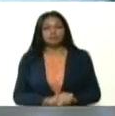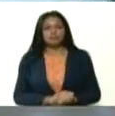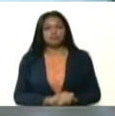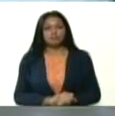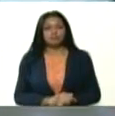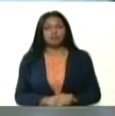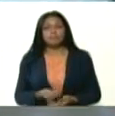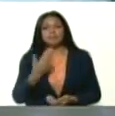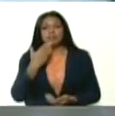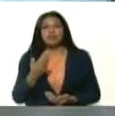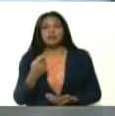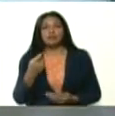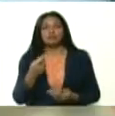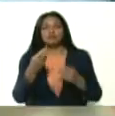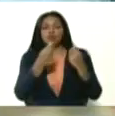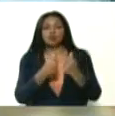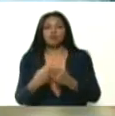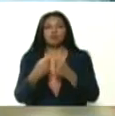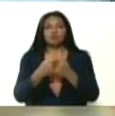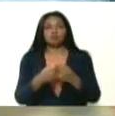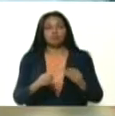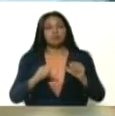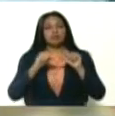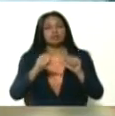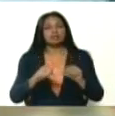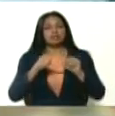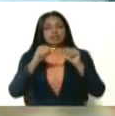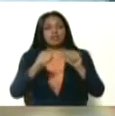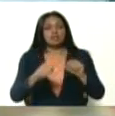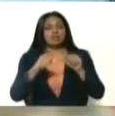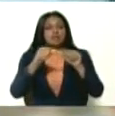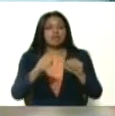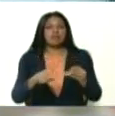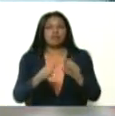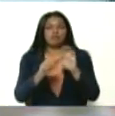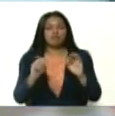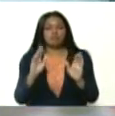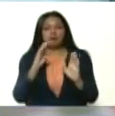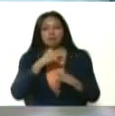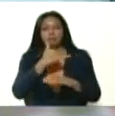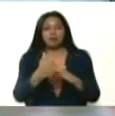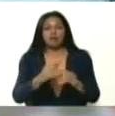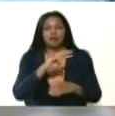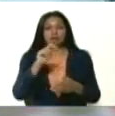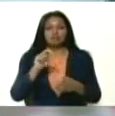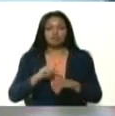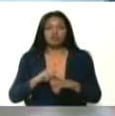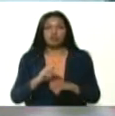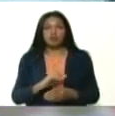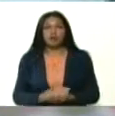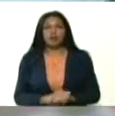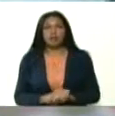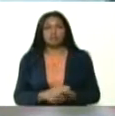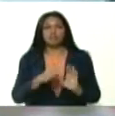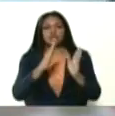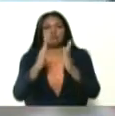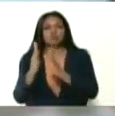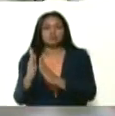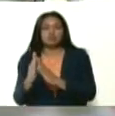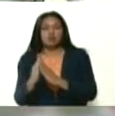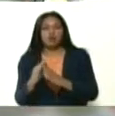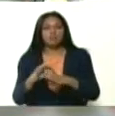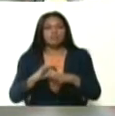solicitando los recursos financieros para dar continuidad al Plan Nacional de Distribución de